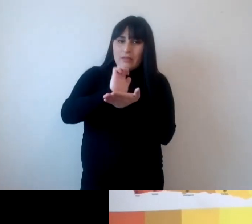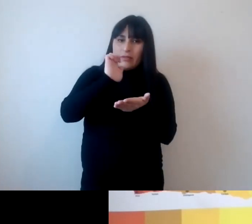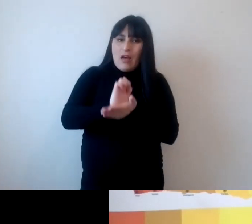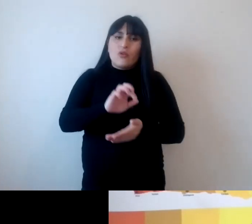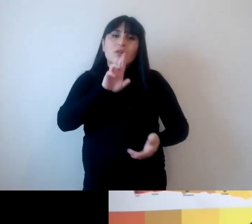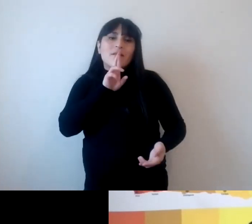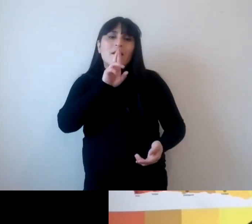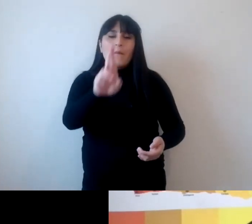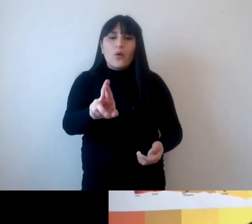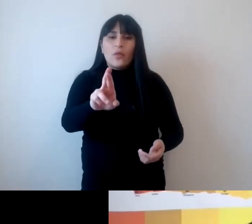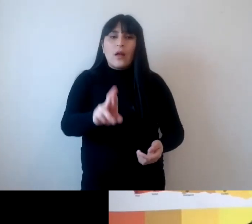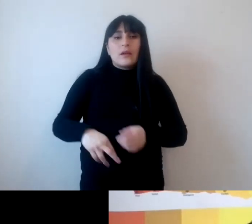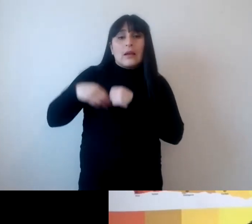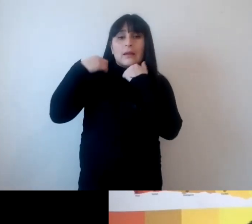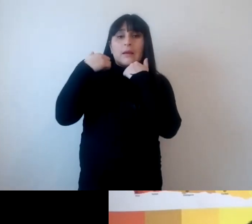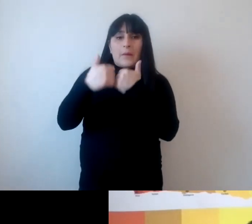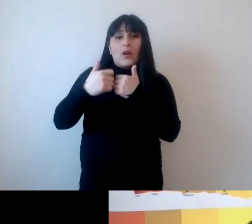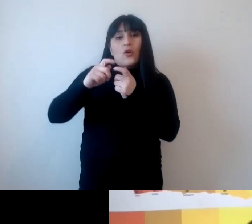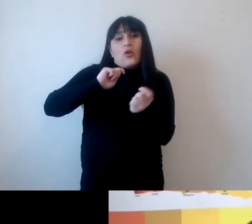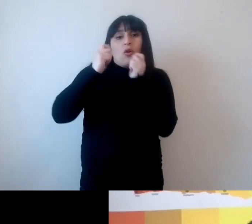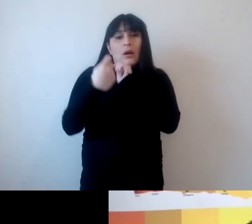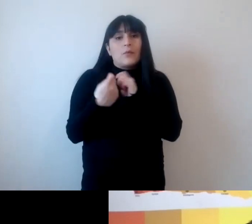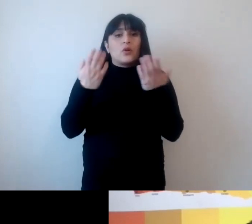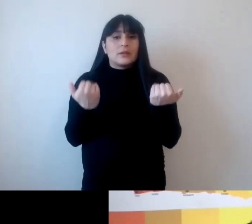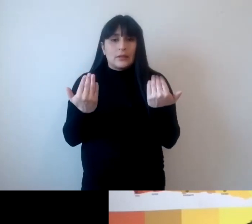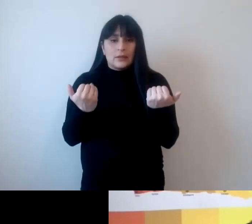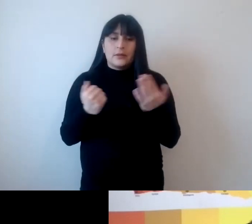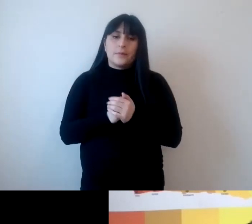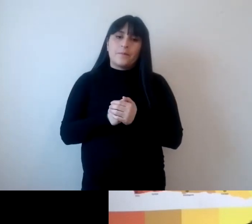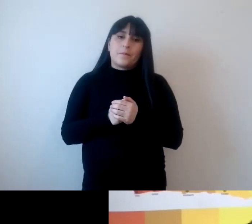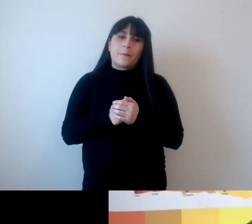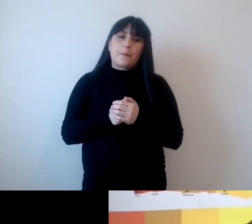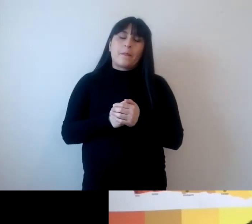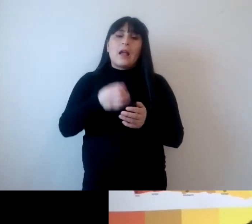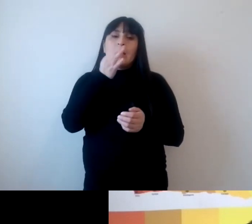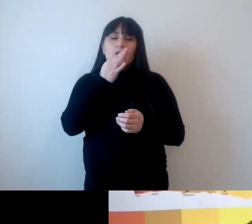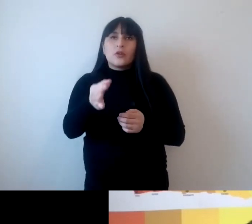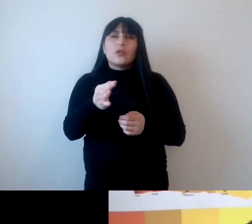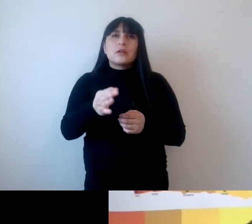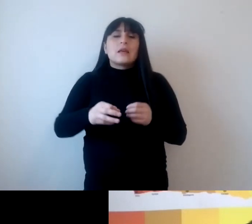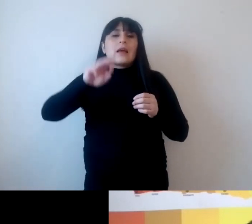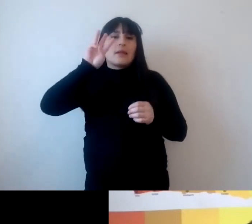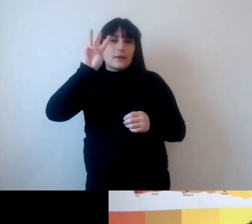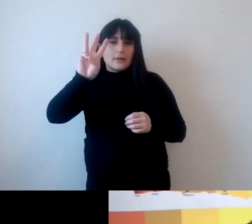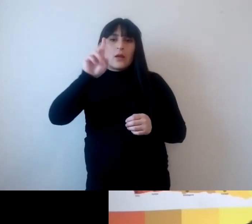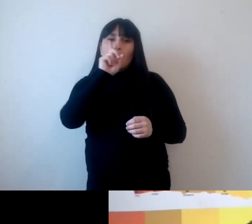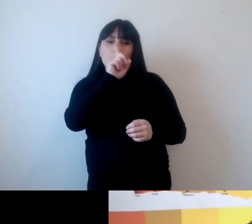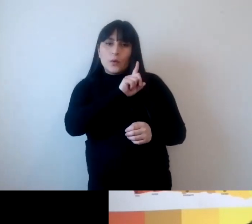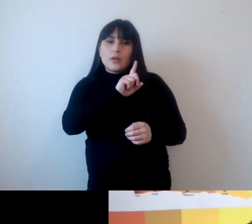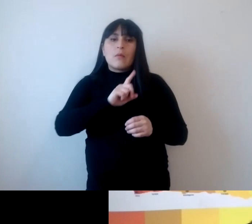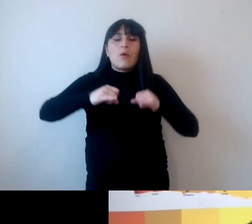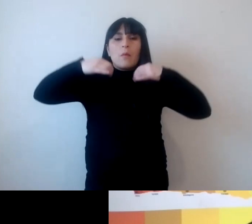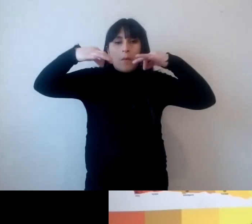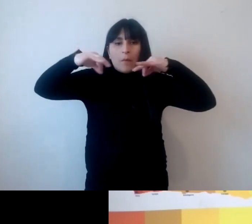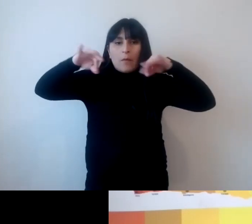con esos cambios que necesitamos hacer y lo que nos dice la IPCC en el último informe además y sobre todo en lo que está por venir